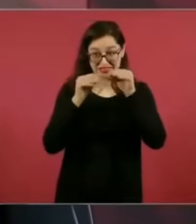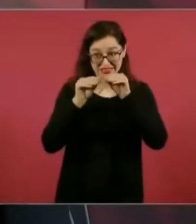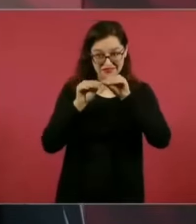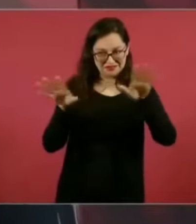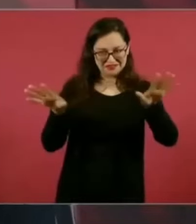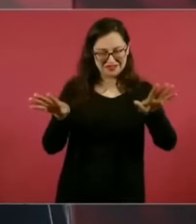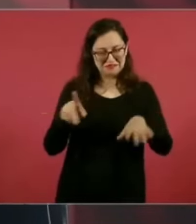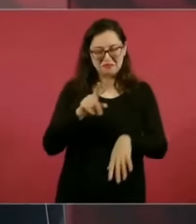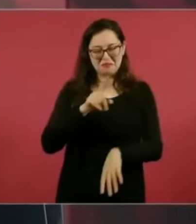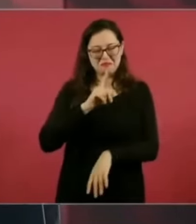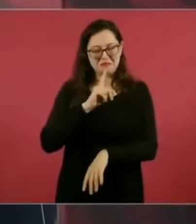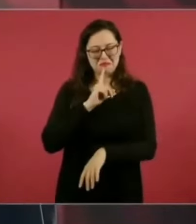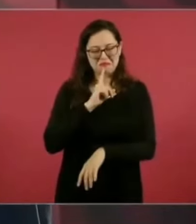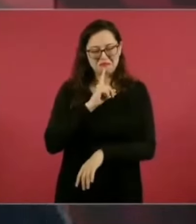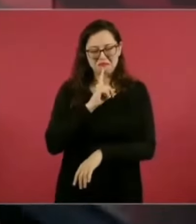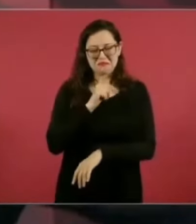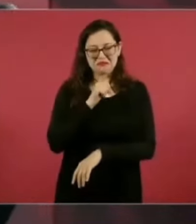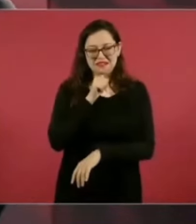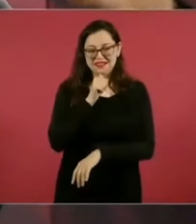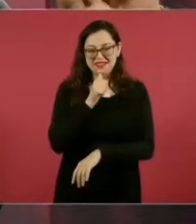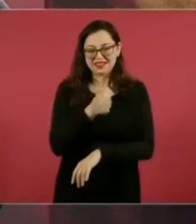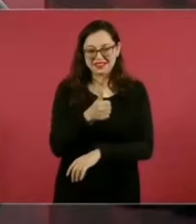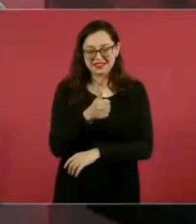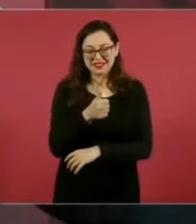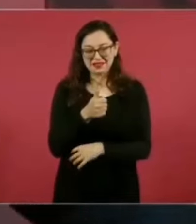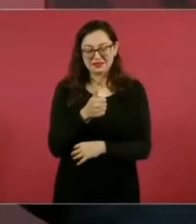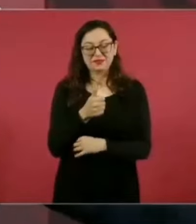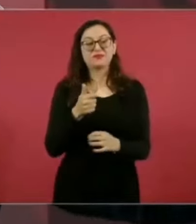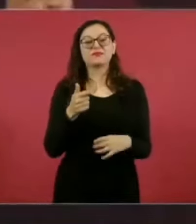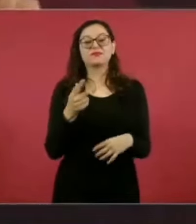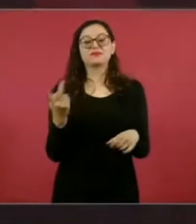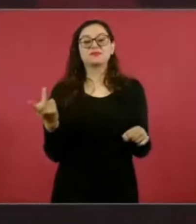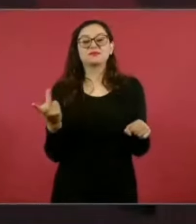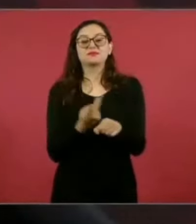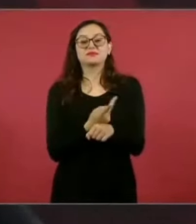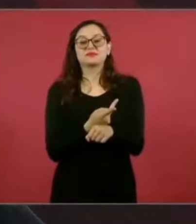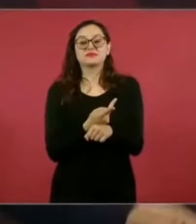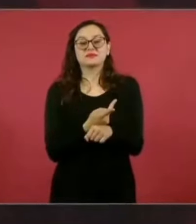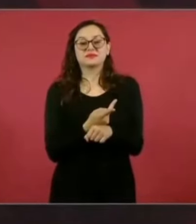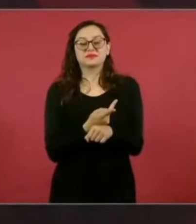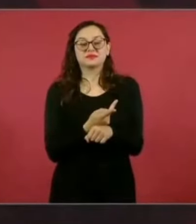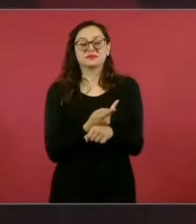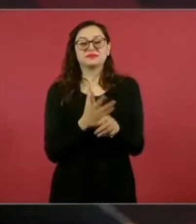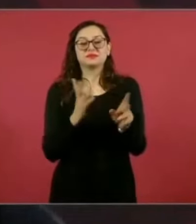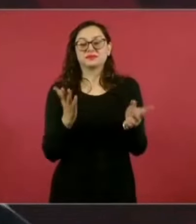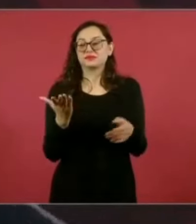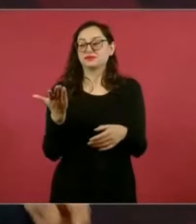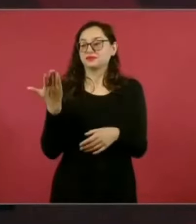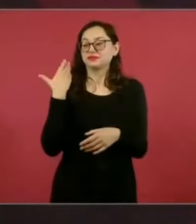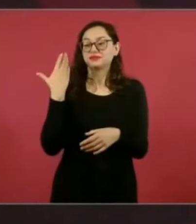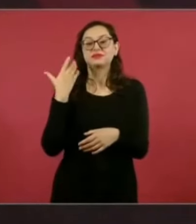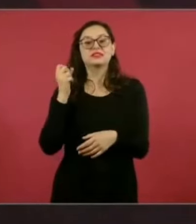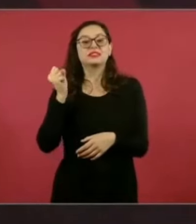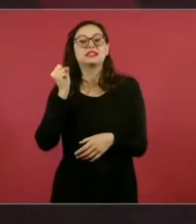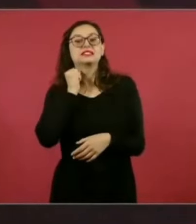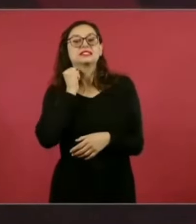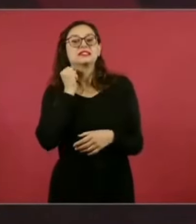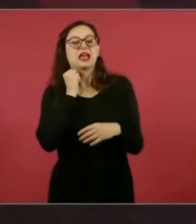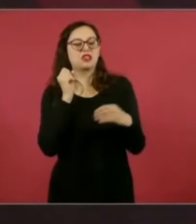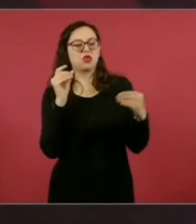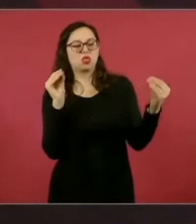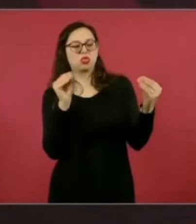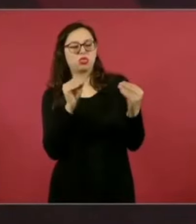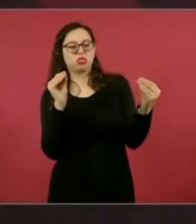porque el debate en el Senado, cuando estaba lo de la Guardia Nacional, se dio en la